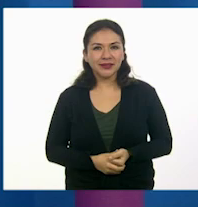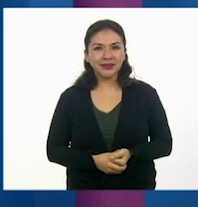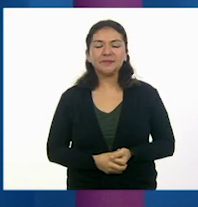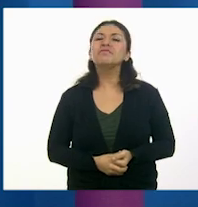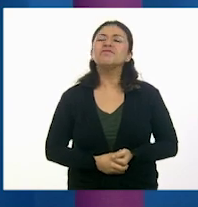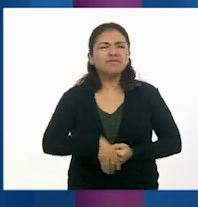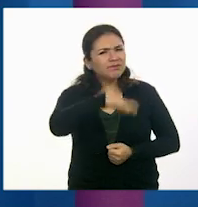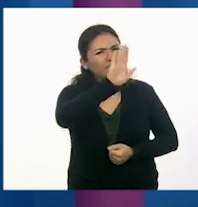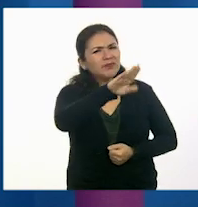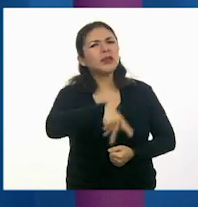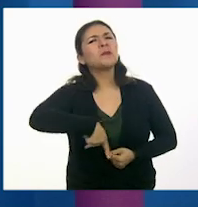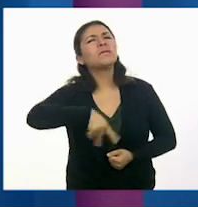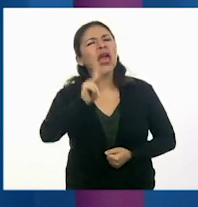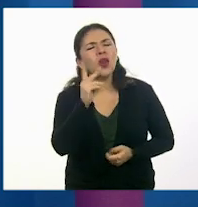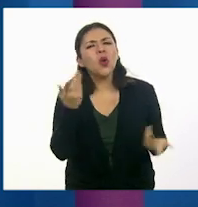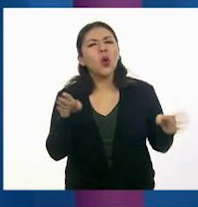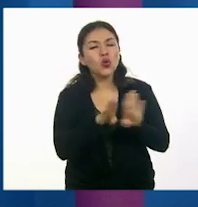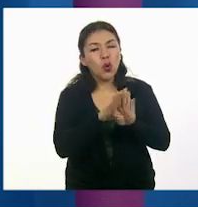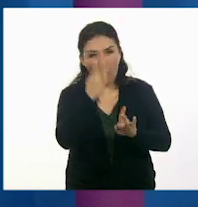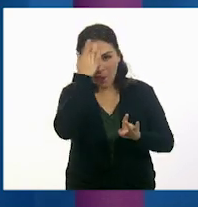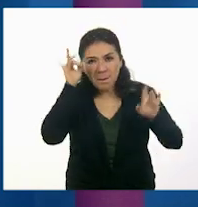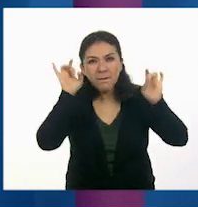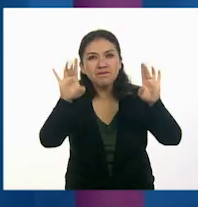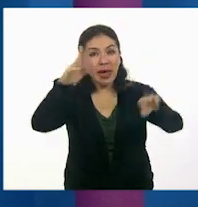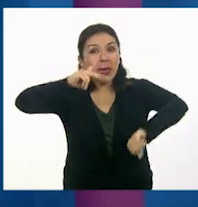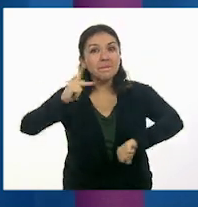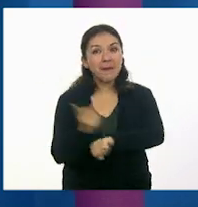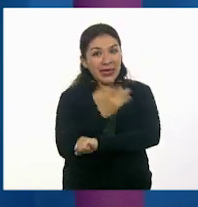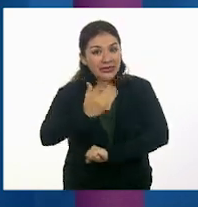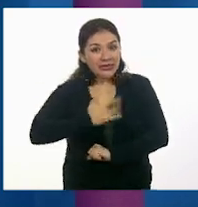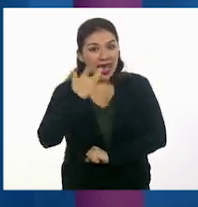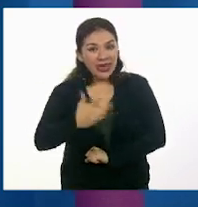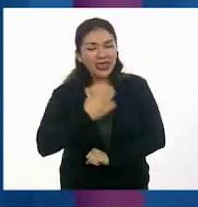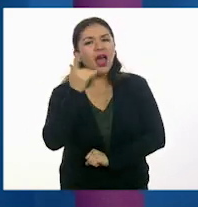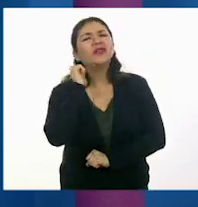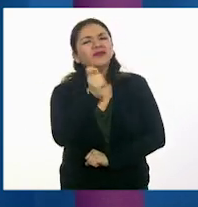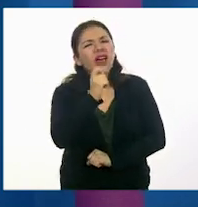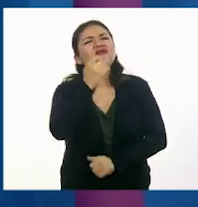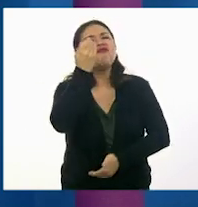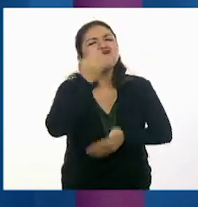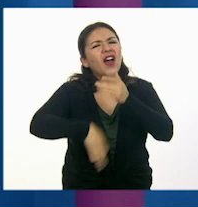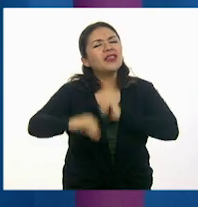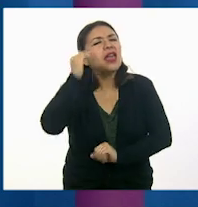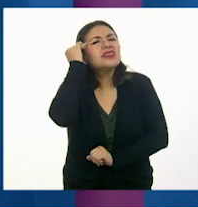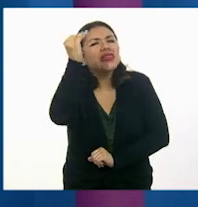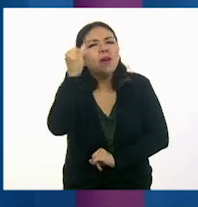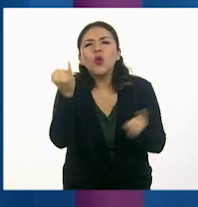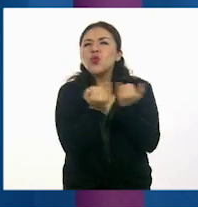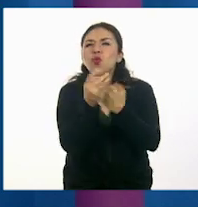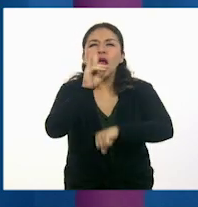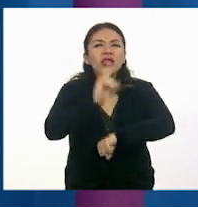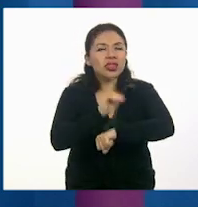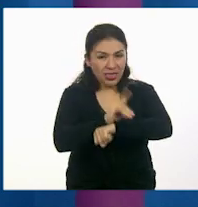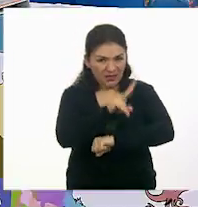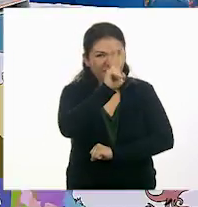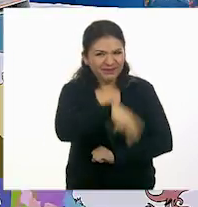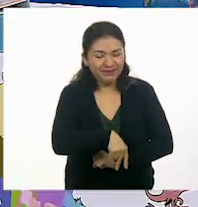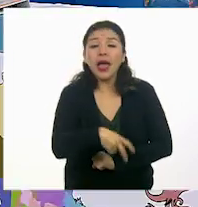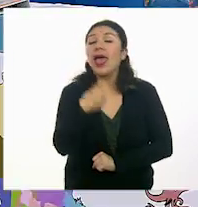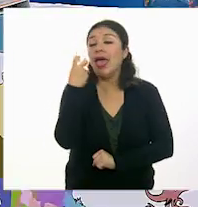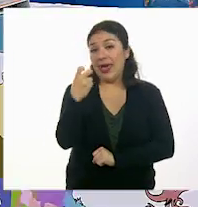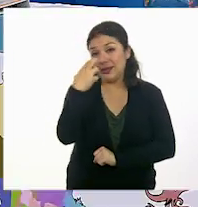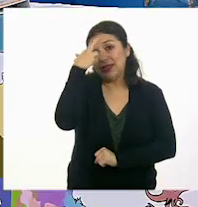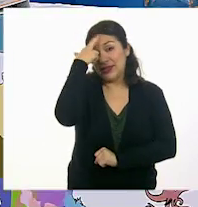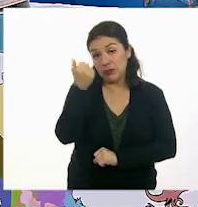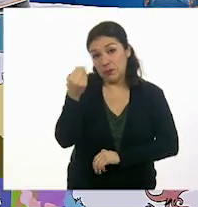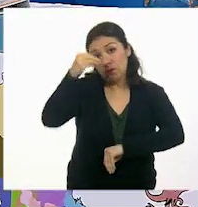Julio, pero para que la magia de la ficción suceda, hace falta un tiempo ficticio, ¿cierto? Exactamente,